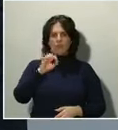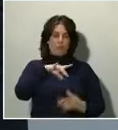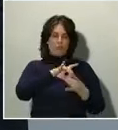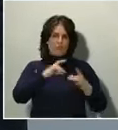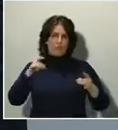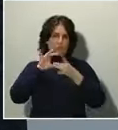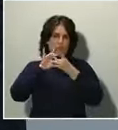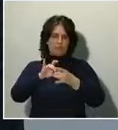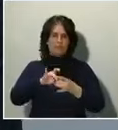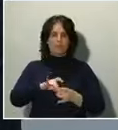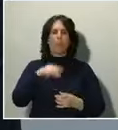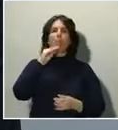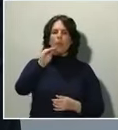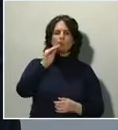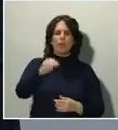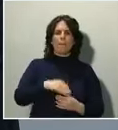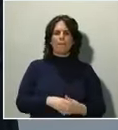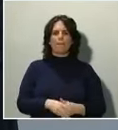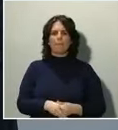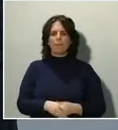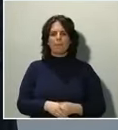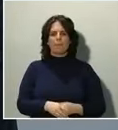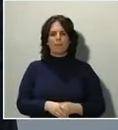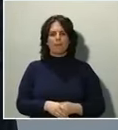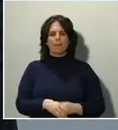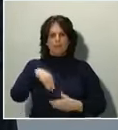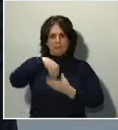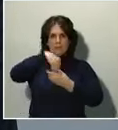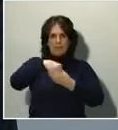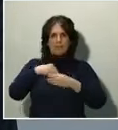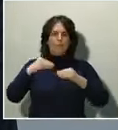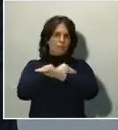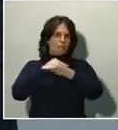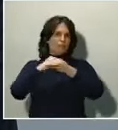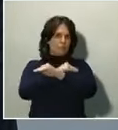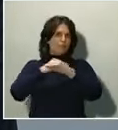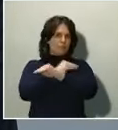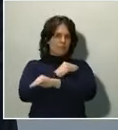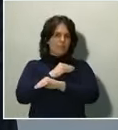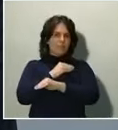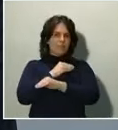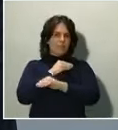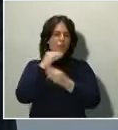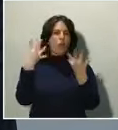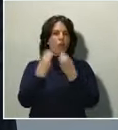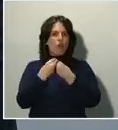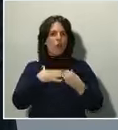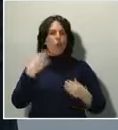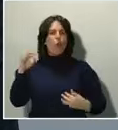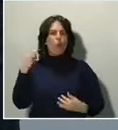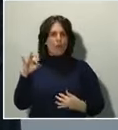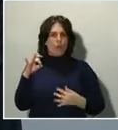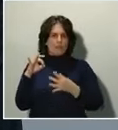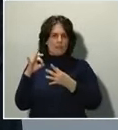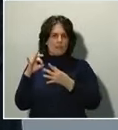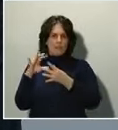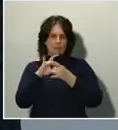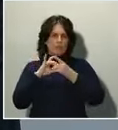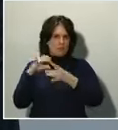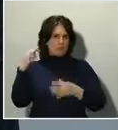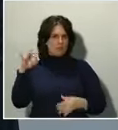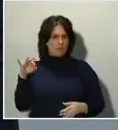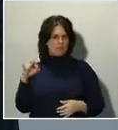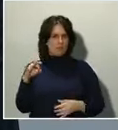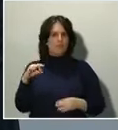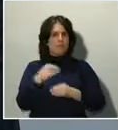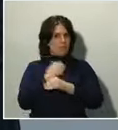las diferencias y discrepancias internas surgidas con Unidas Podemos? ¿Va a intentar pactar con el PP y el resto de las formaciones